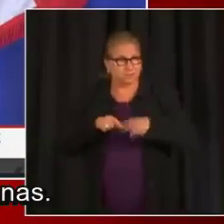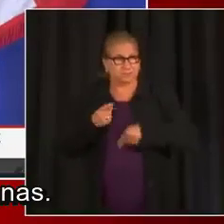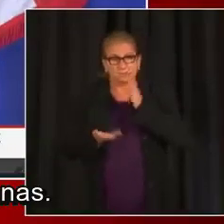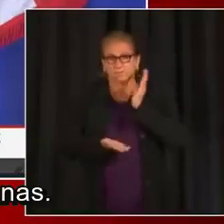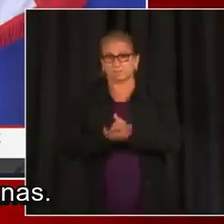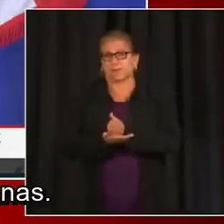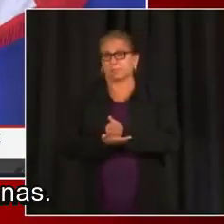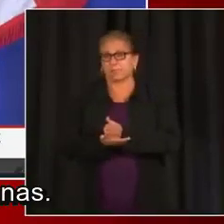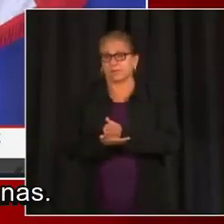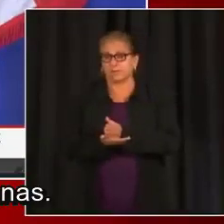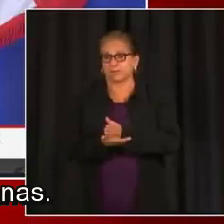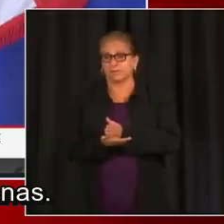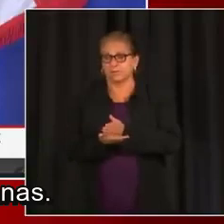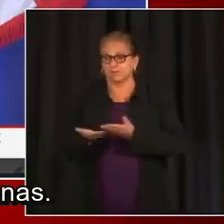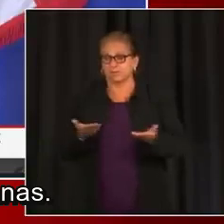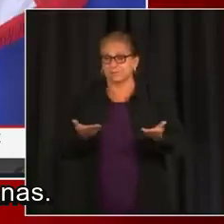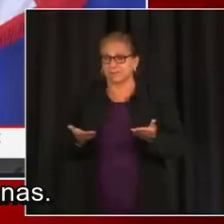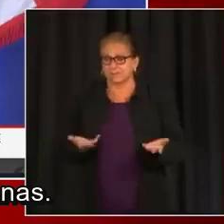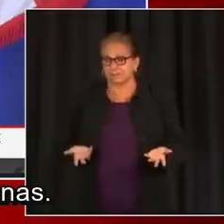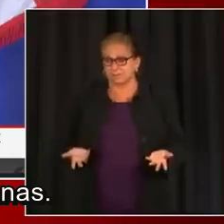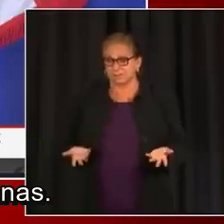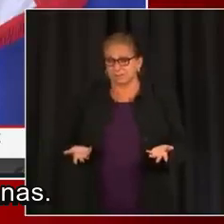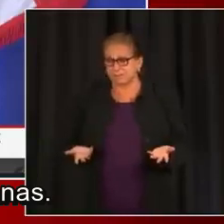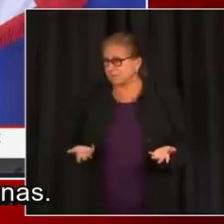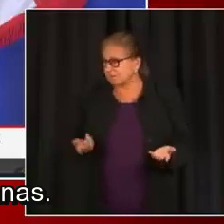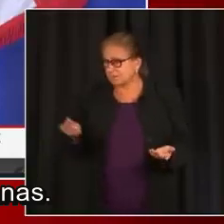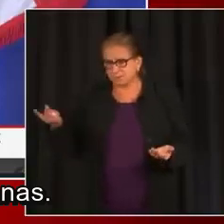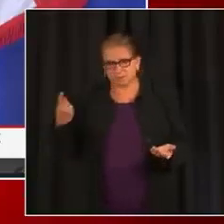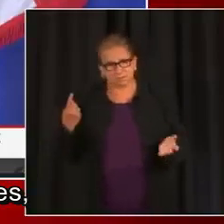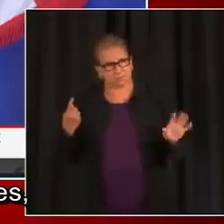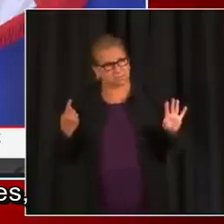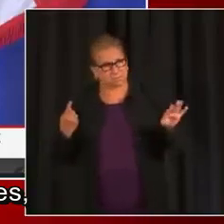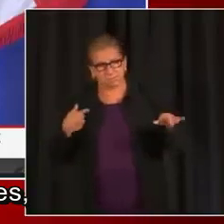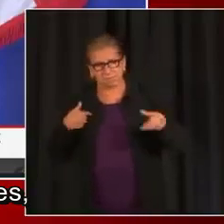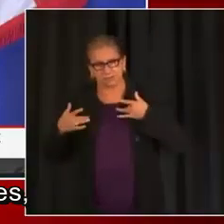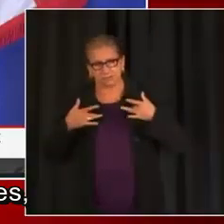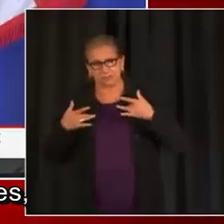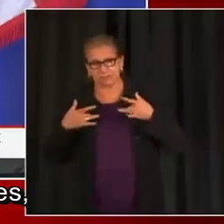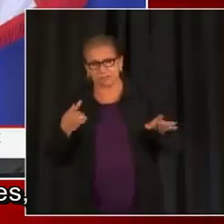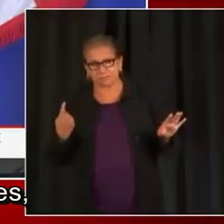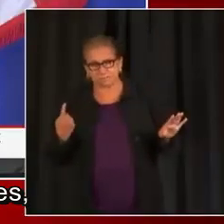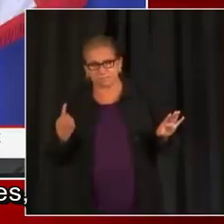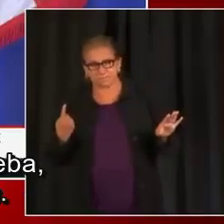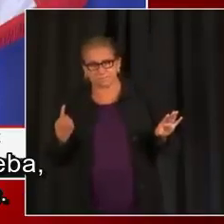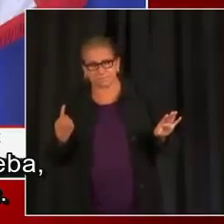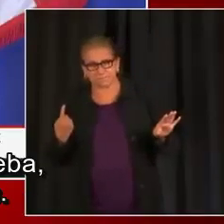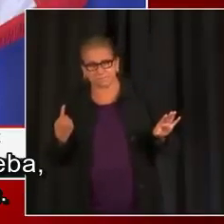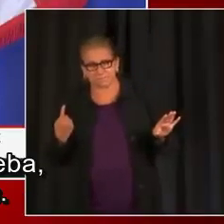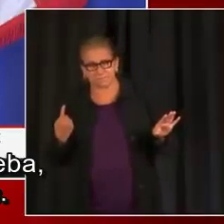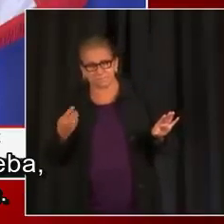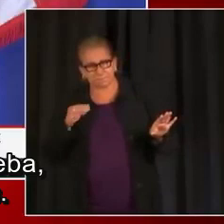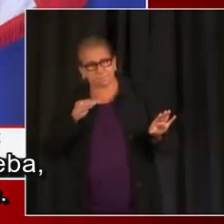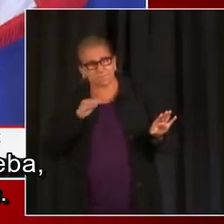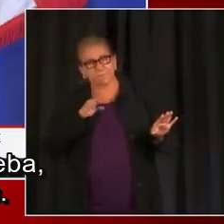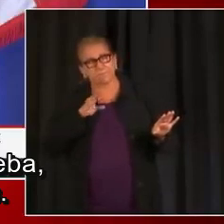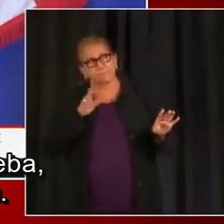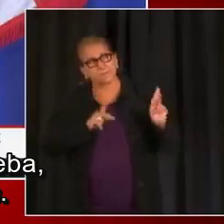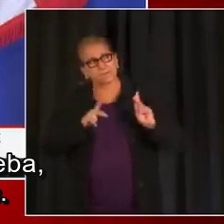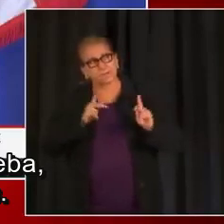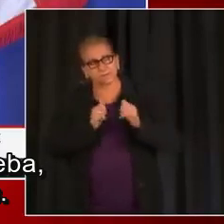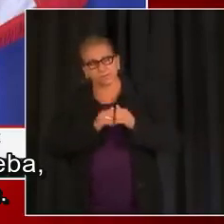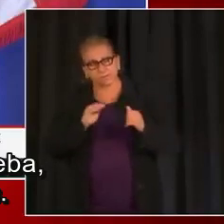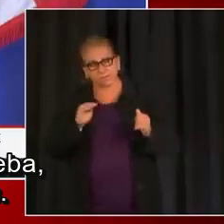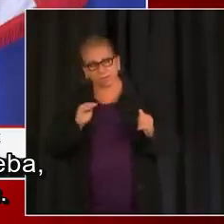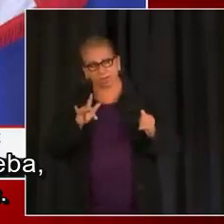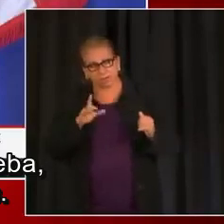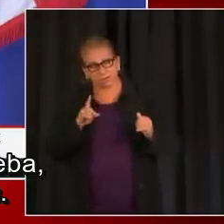Y es así como lo estamos viendo y lo haremos en las próximas semanas. Y en cuanto a los síntomas muy leves, la gente se puede hacer la prueba, sobre todo